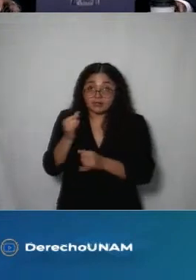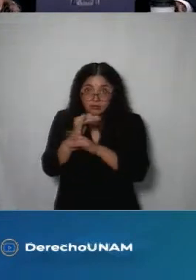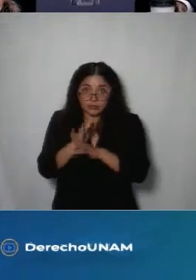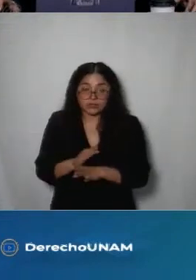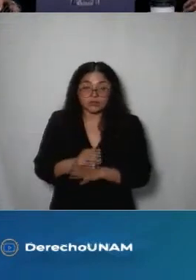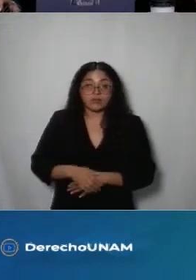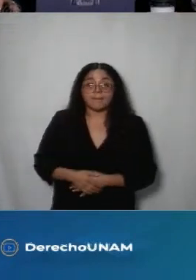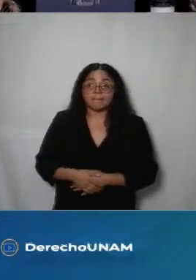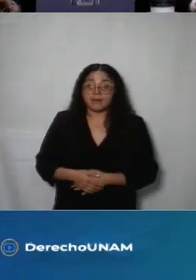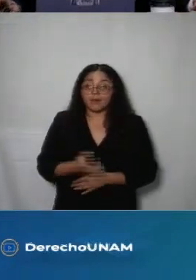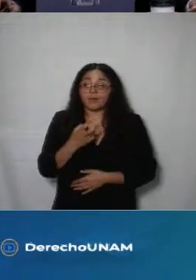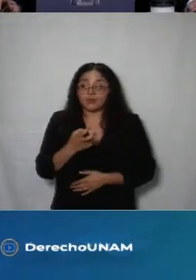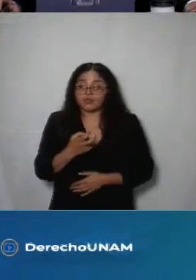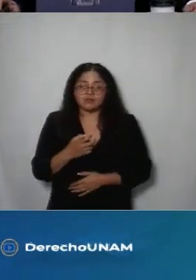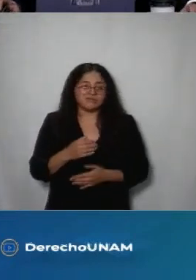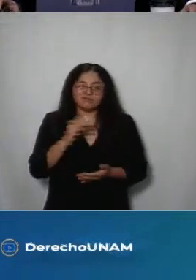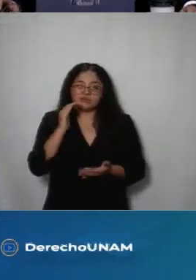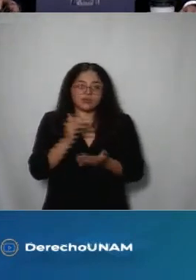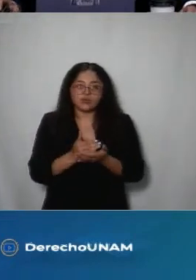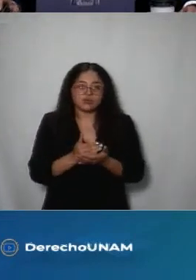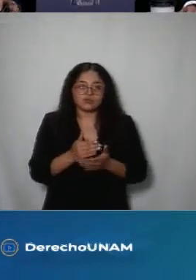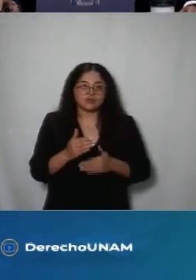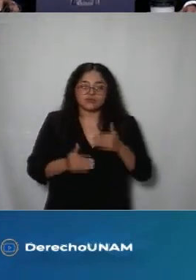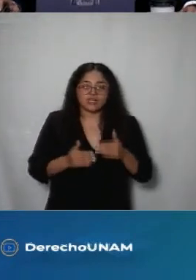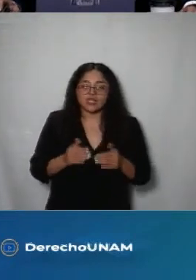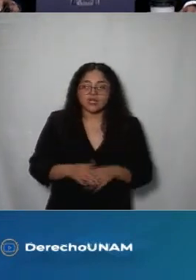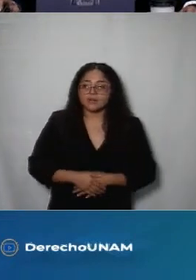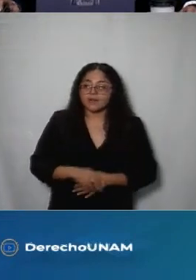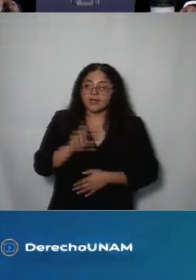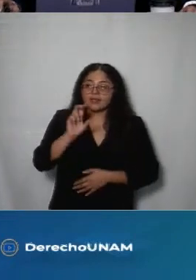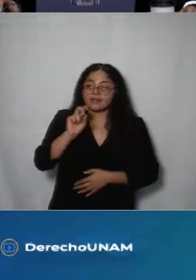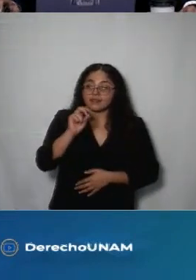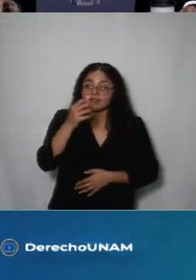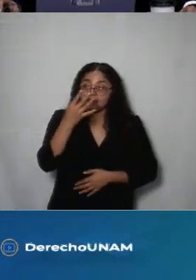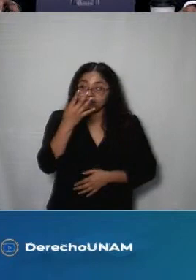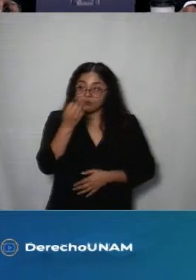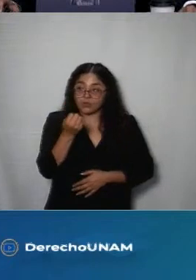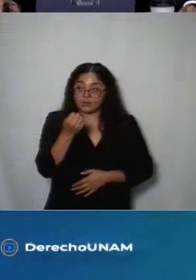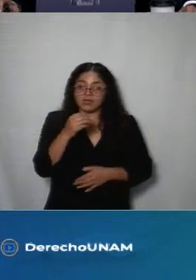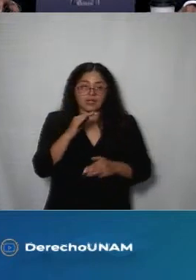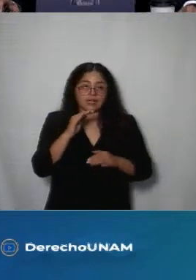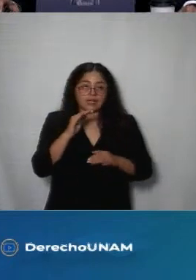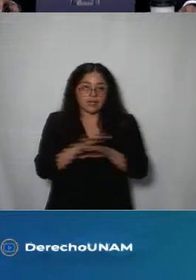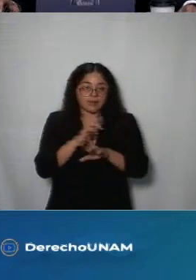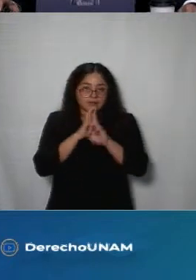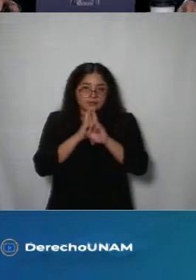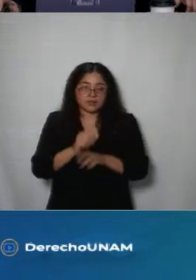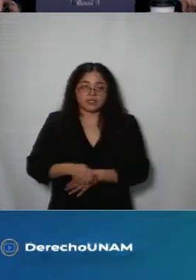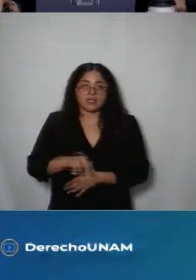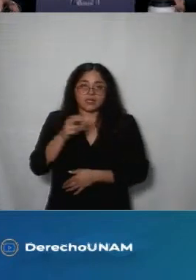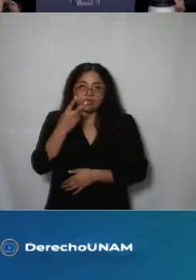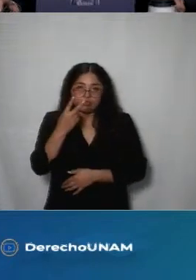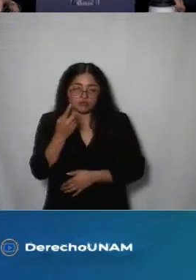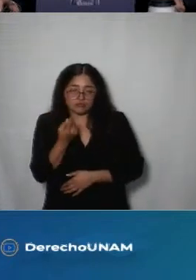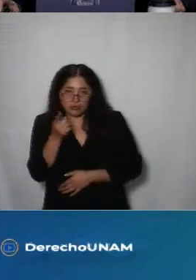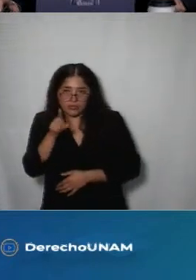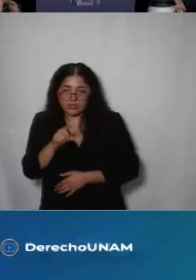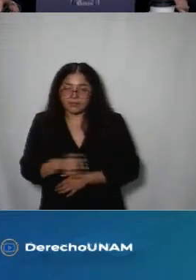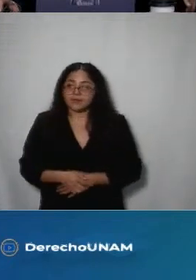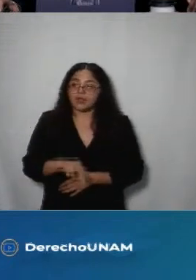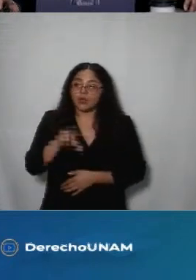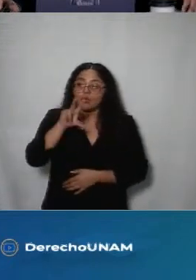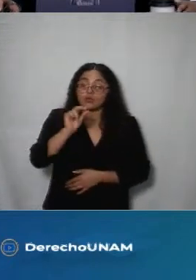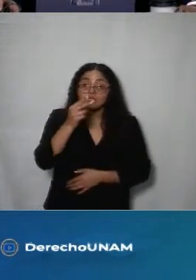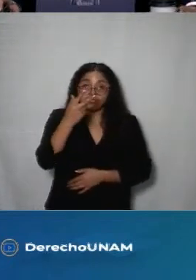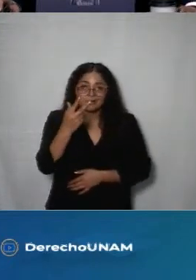la información y en consecuencia se sobrese por quedar sin materia en 39 se modifica en 25 se revoca en 12 ordena un total de